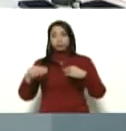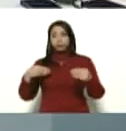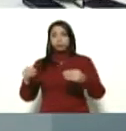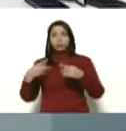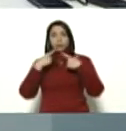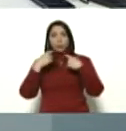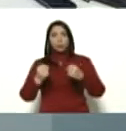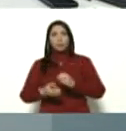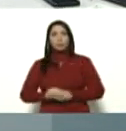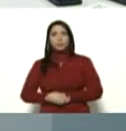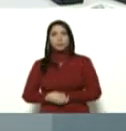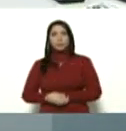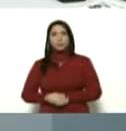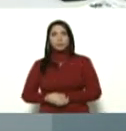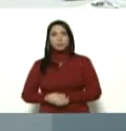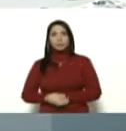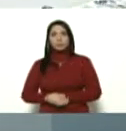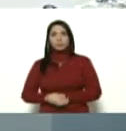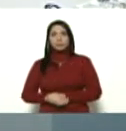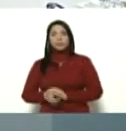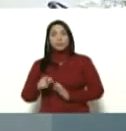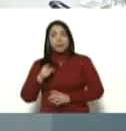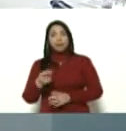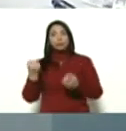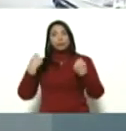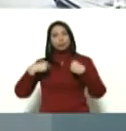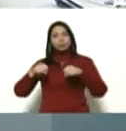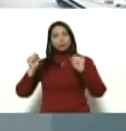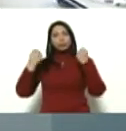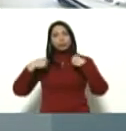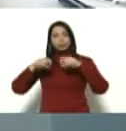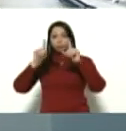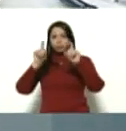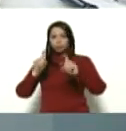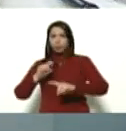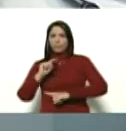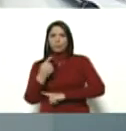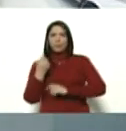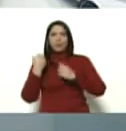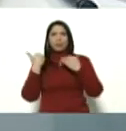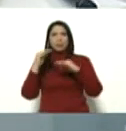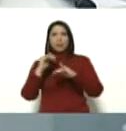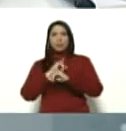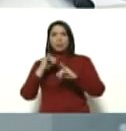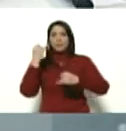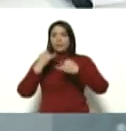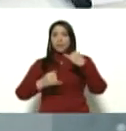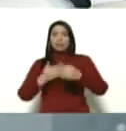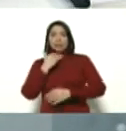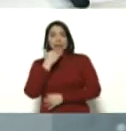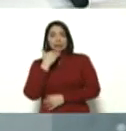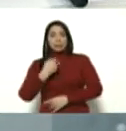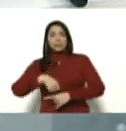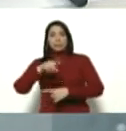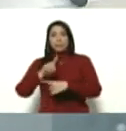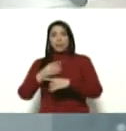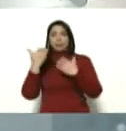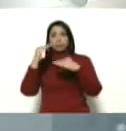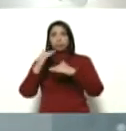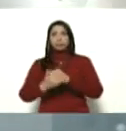segura son los ensayos de esta primera etapa, ya al final casi esta primera etapa.